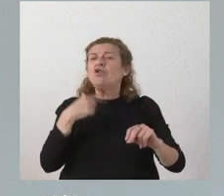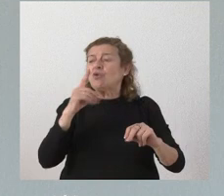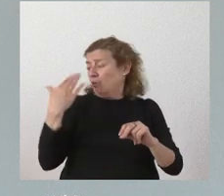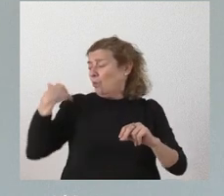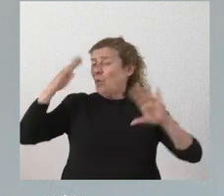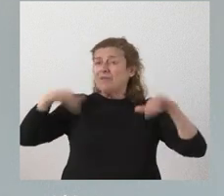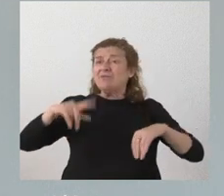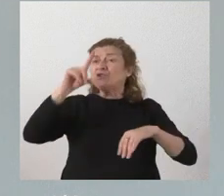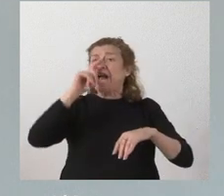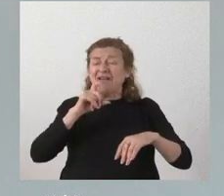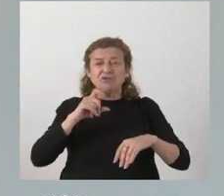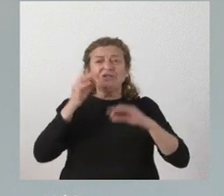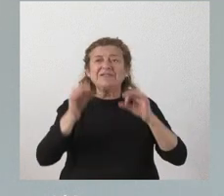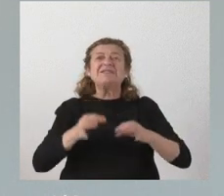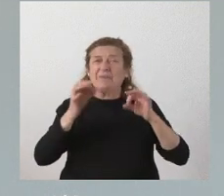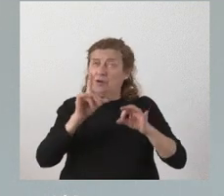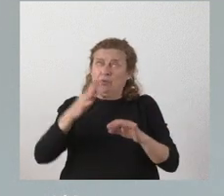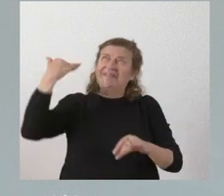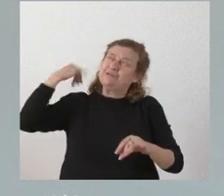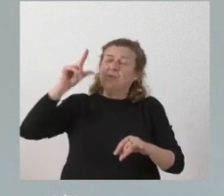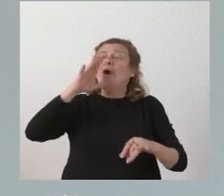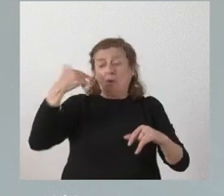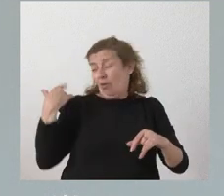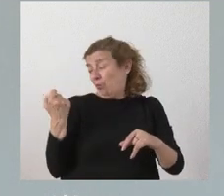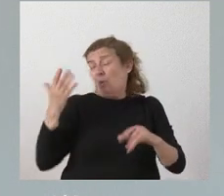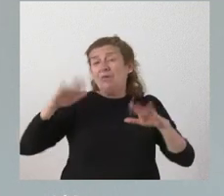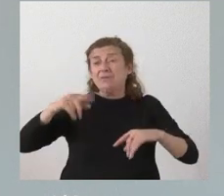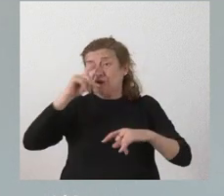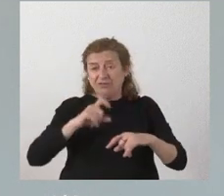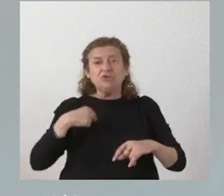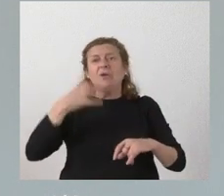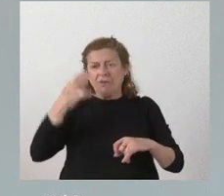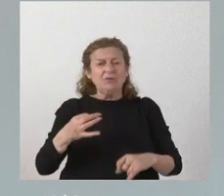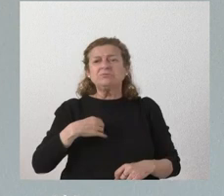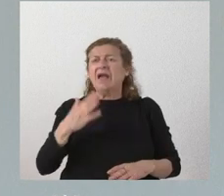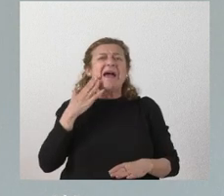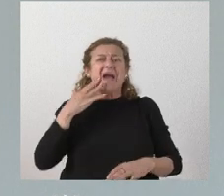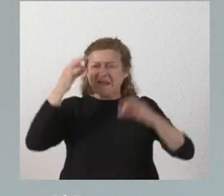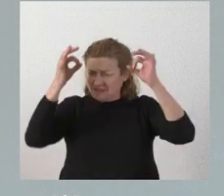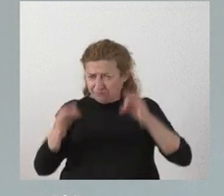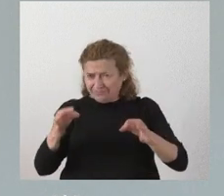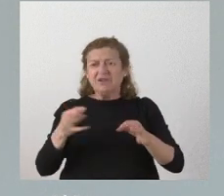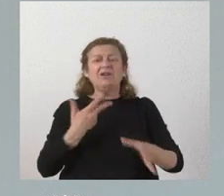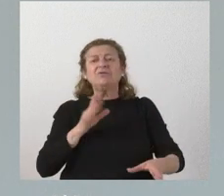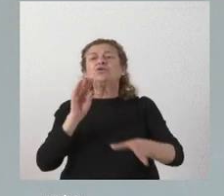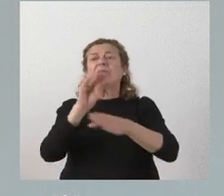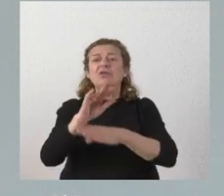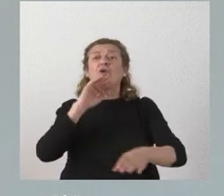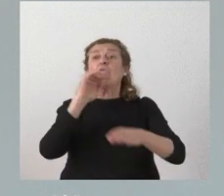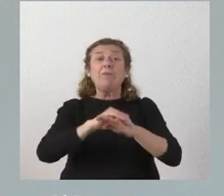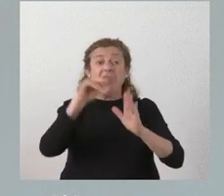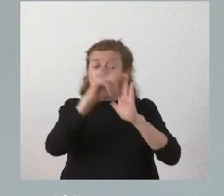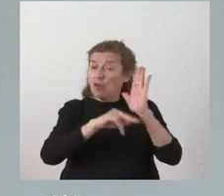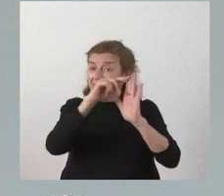años no ha sido así siempre pero sí en los últimos años venimos garantizando que las subvenciones que cumplen las condiciones